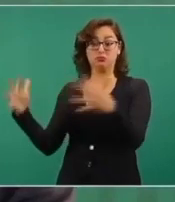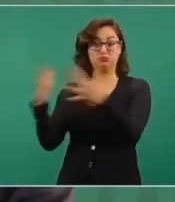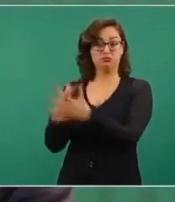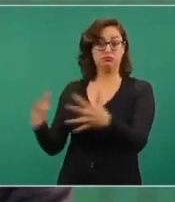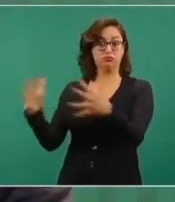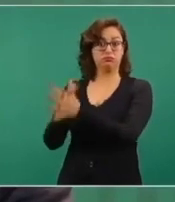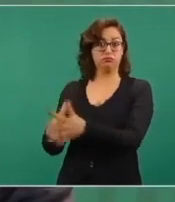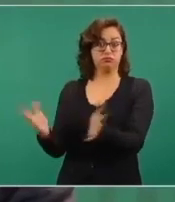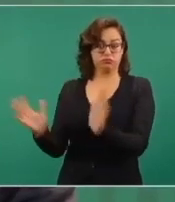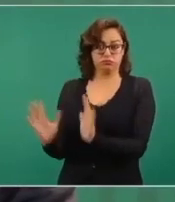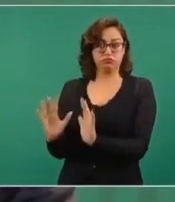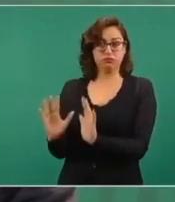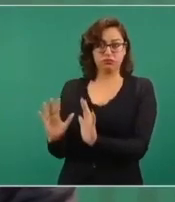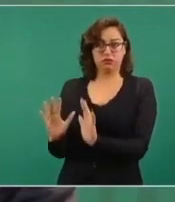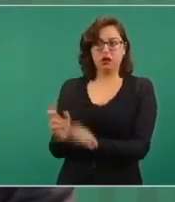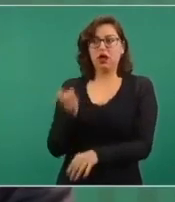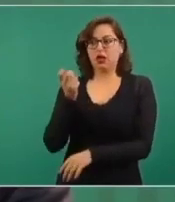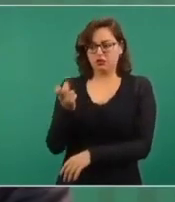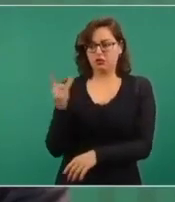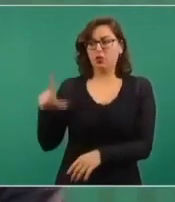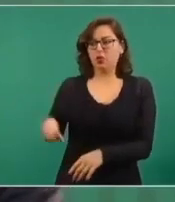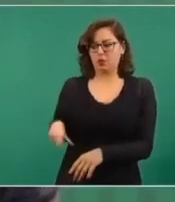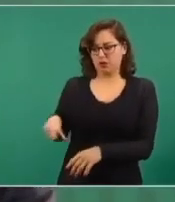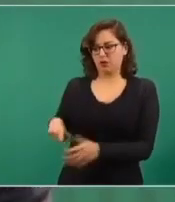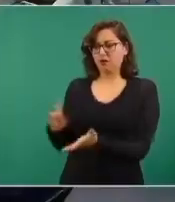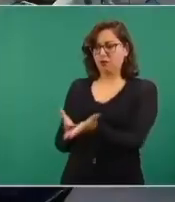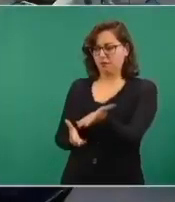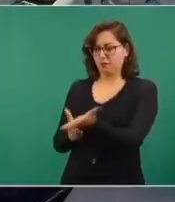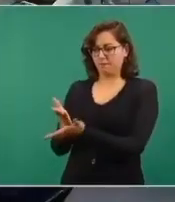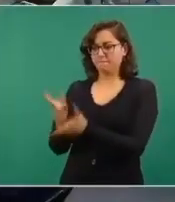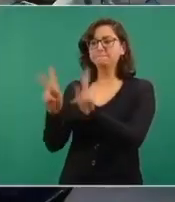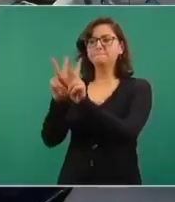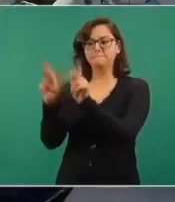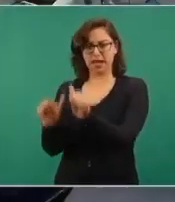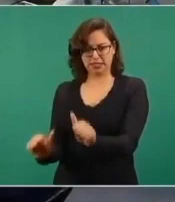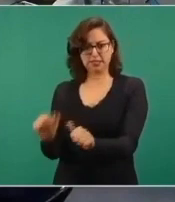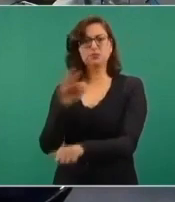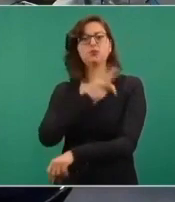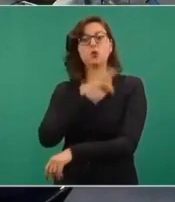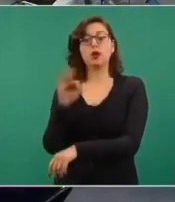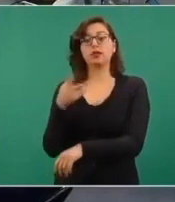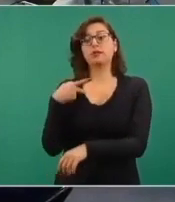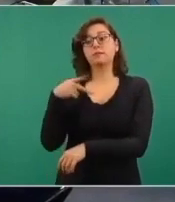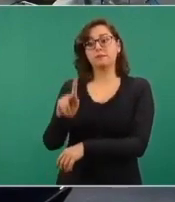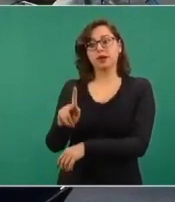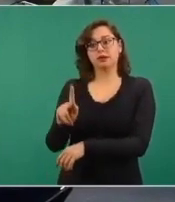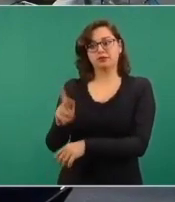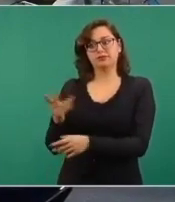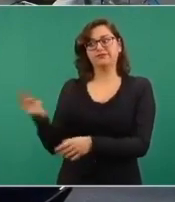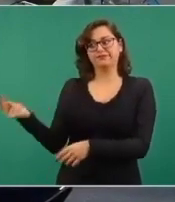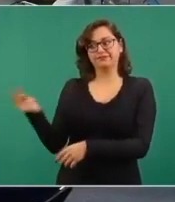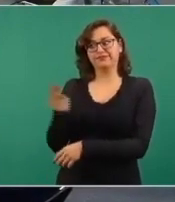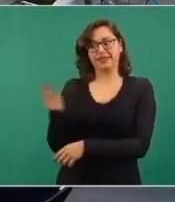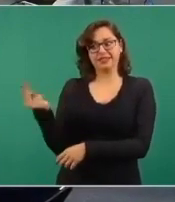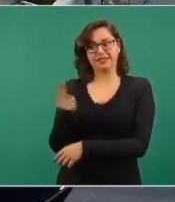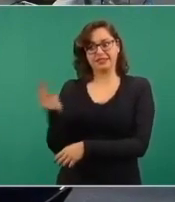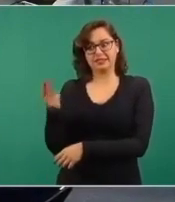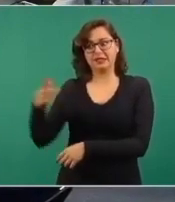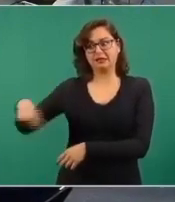necesitan ayudar. Y ahora sí, Alejandro, que nos explique, porque sí lo ha estado atendiendo. Gracias.